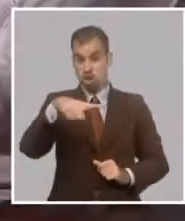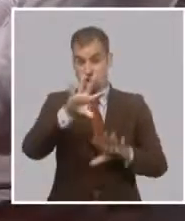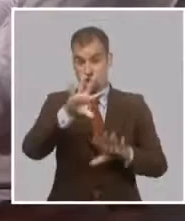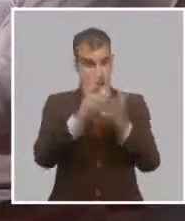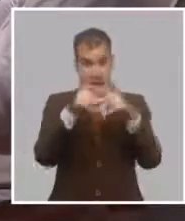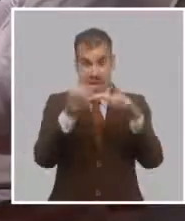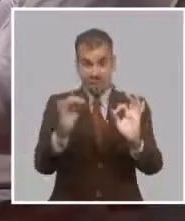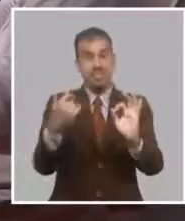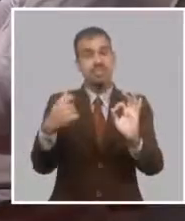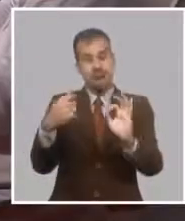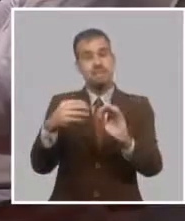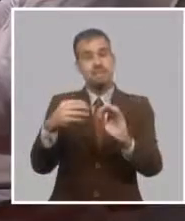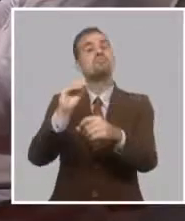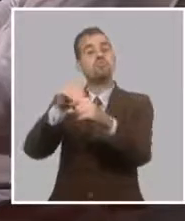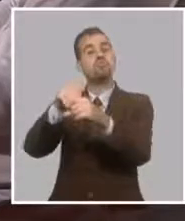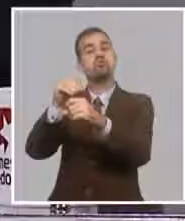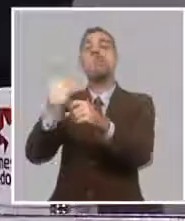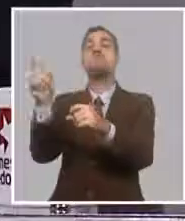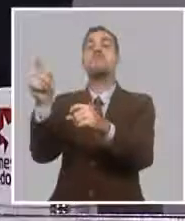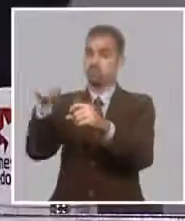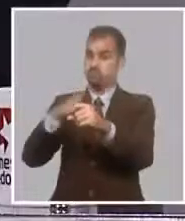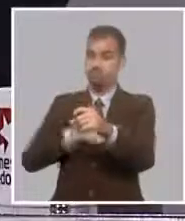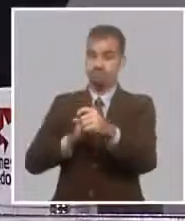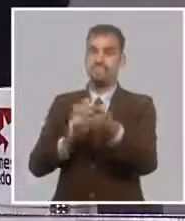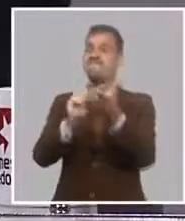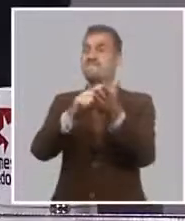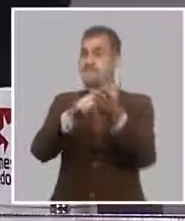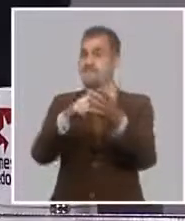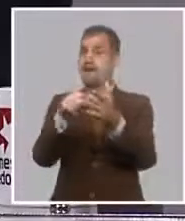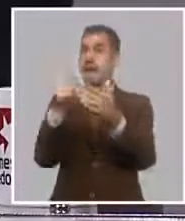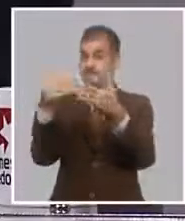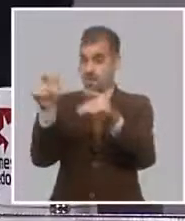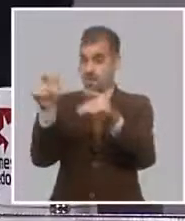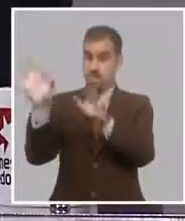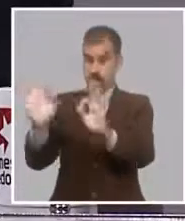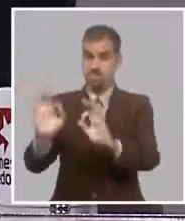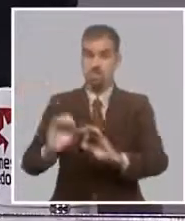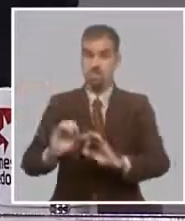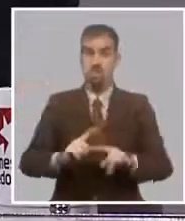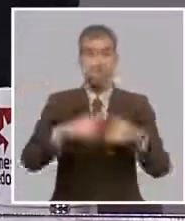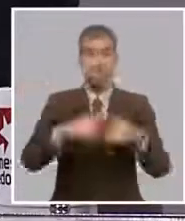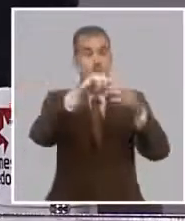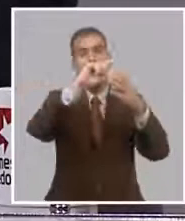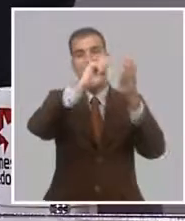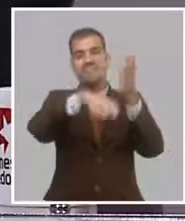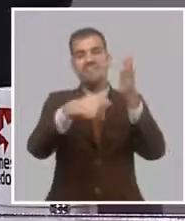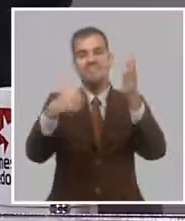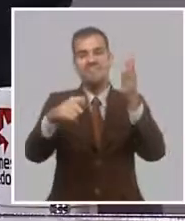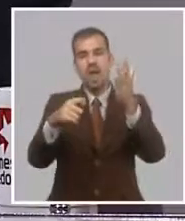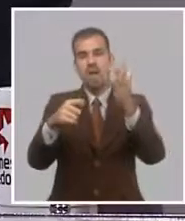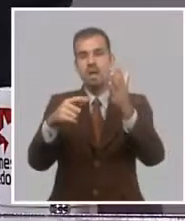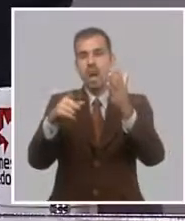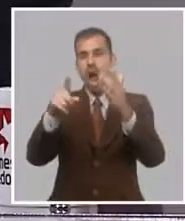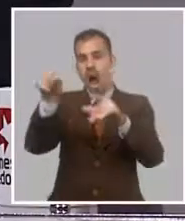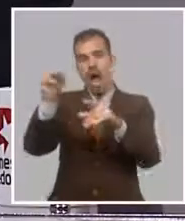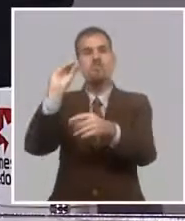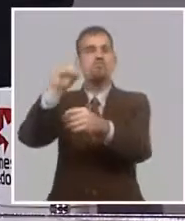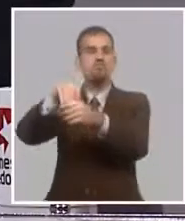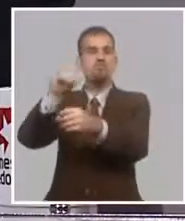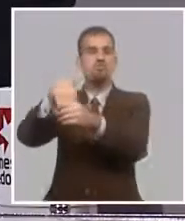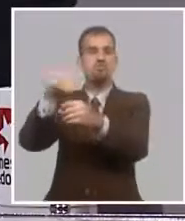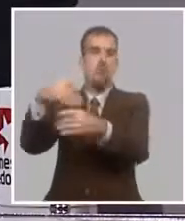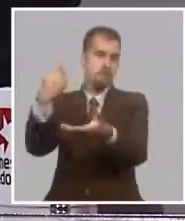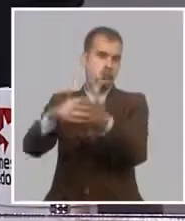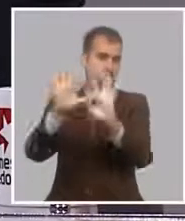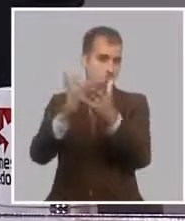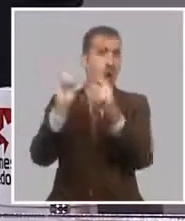Tiene que tener su cuenta bancaria. Tiene que tener su cuenta bancaria, porque en contrato tiene que estar consignado una cuenta donde van a recibir los pagos.